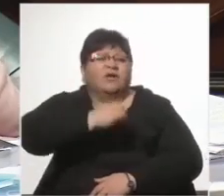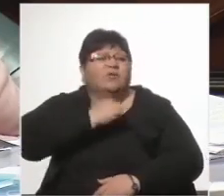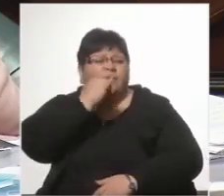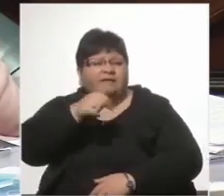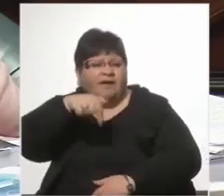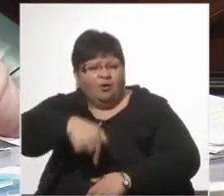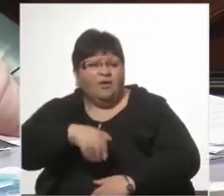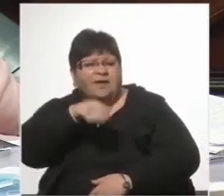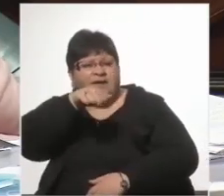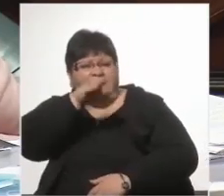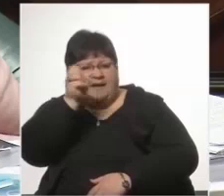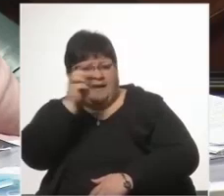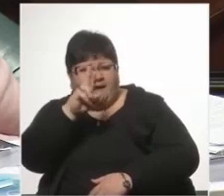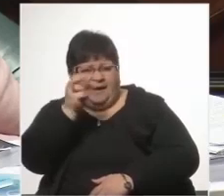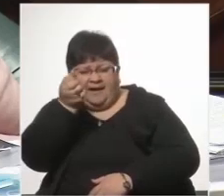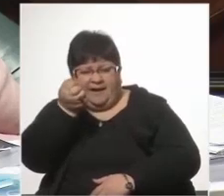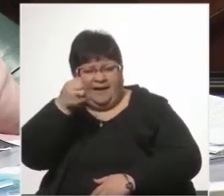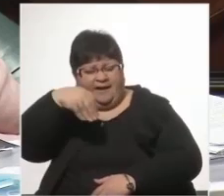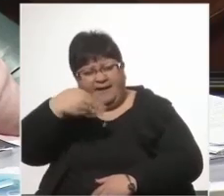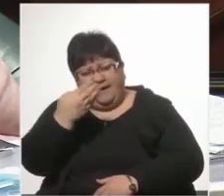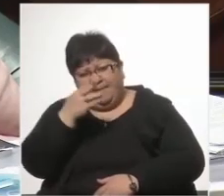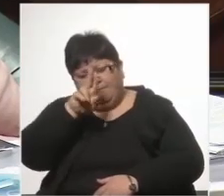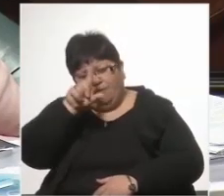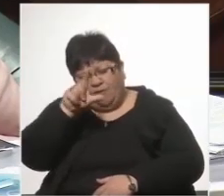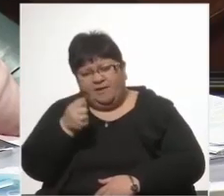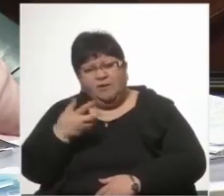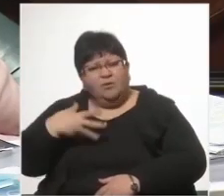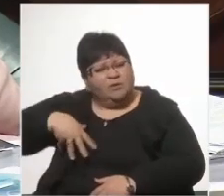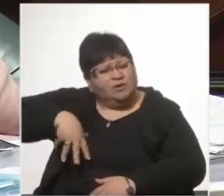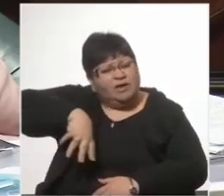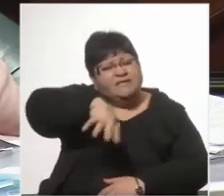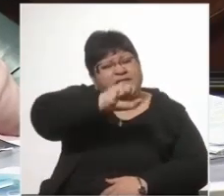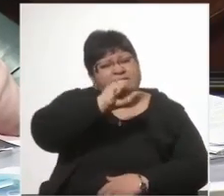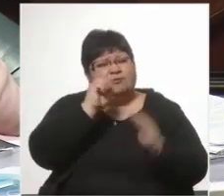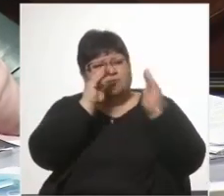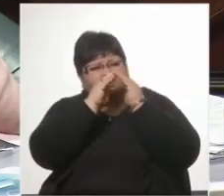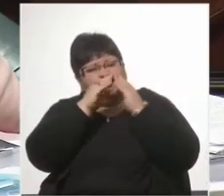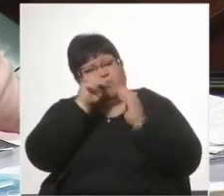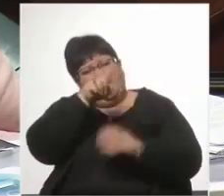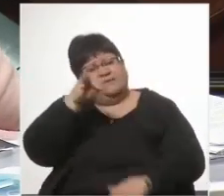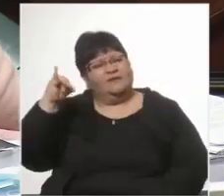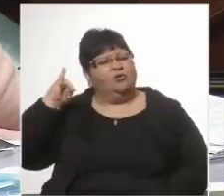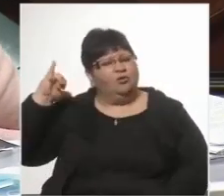Carámbula. Cuando la llevamos a su casa en una localidad de colonia,